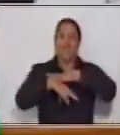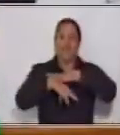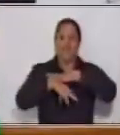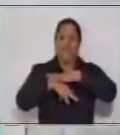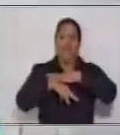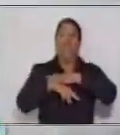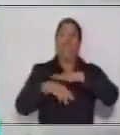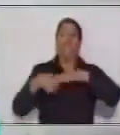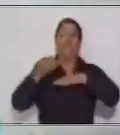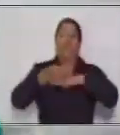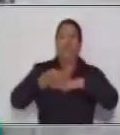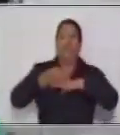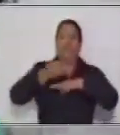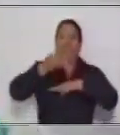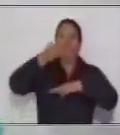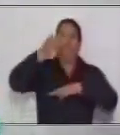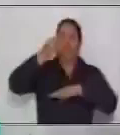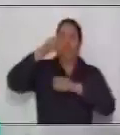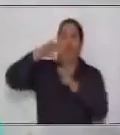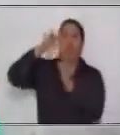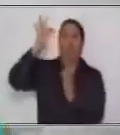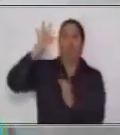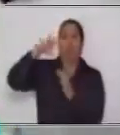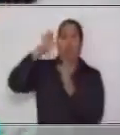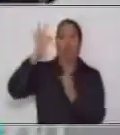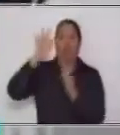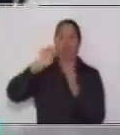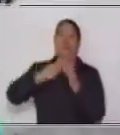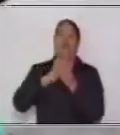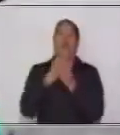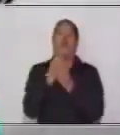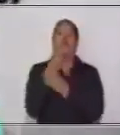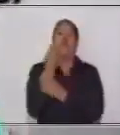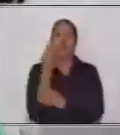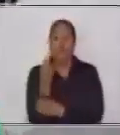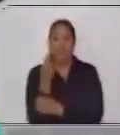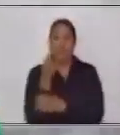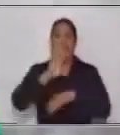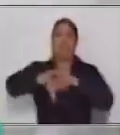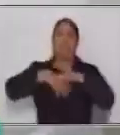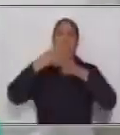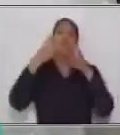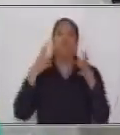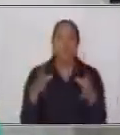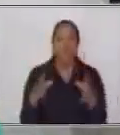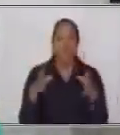tallo, hojas, flores y frutos.